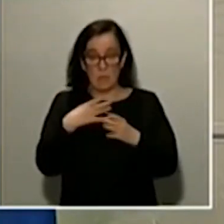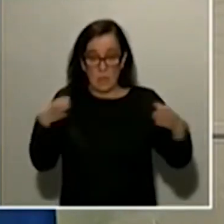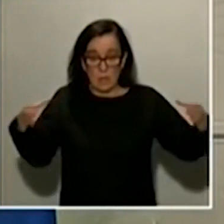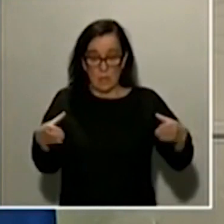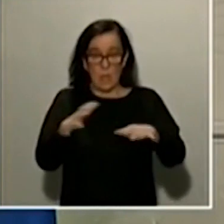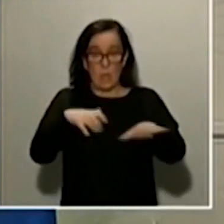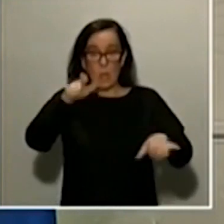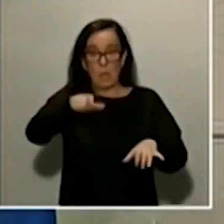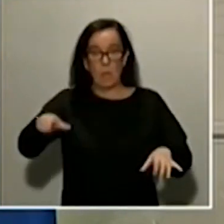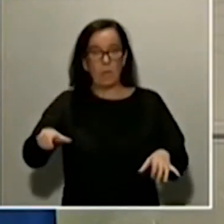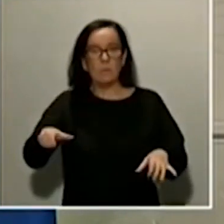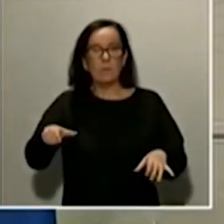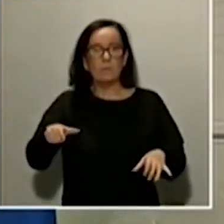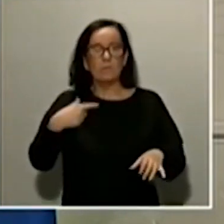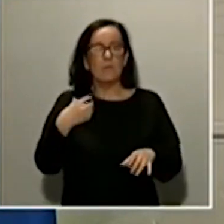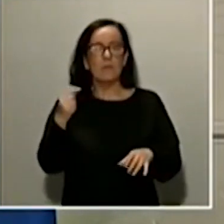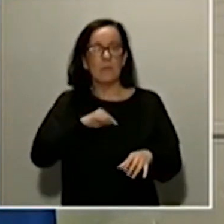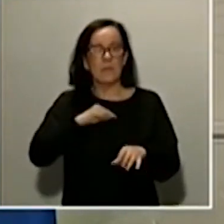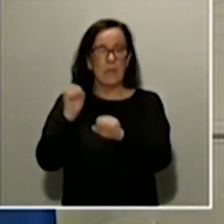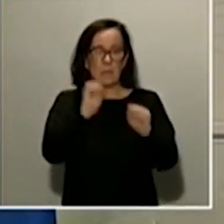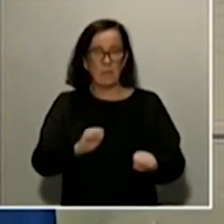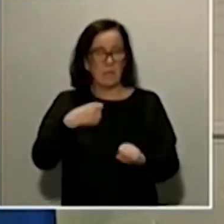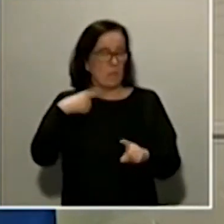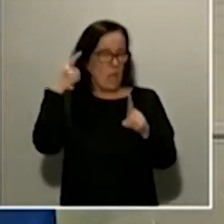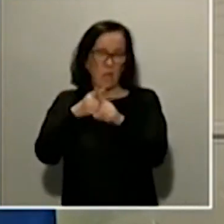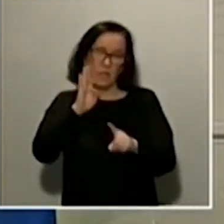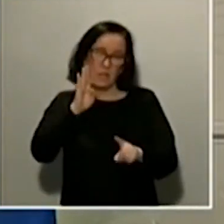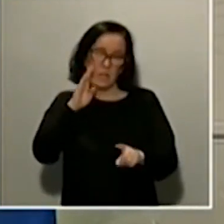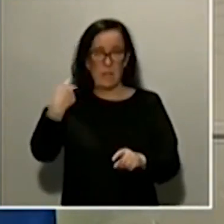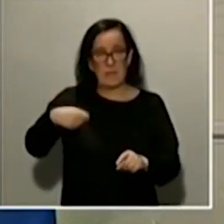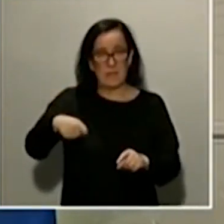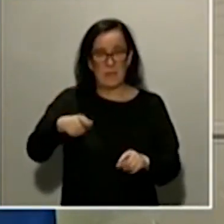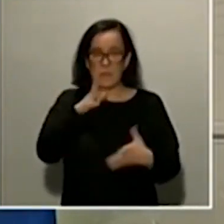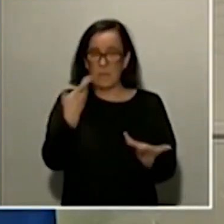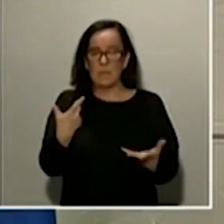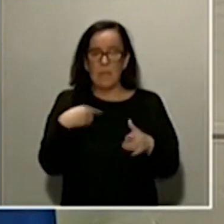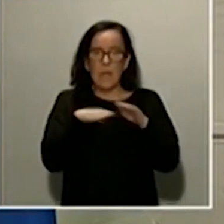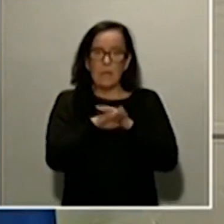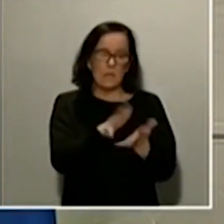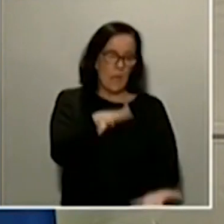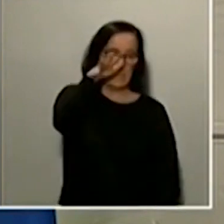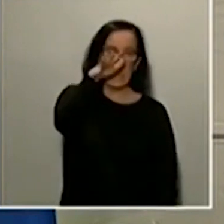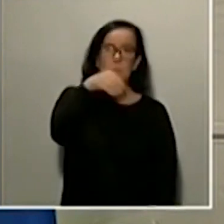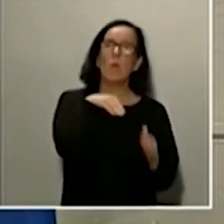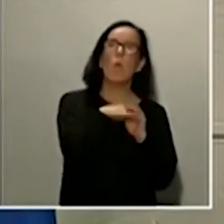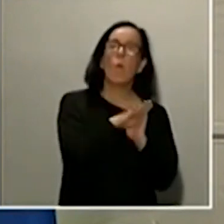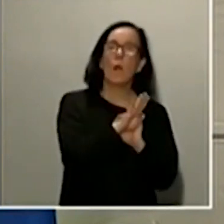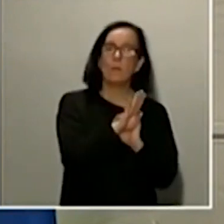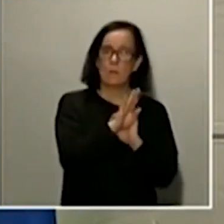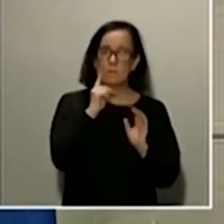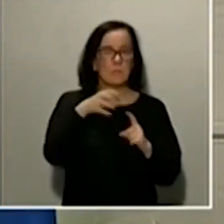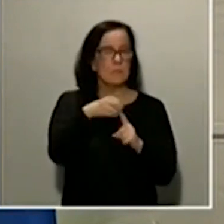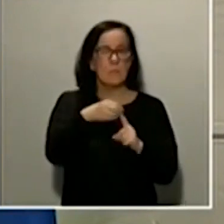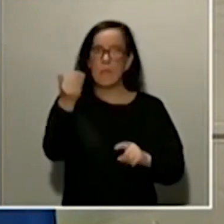protegida. Este es nuestro objetivo. Como decía el presidente, tener esa reserva nacional es clave y por lo tanto lo que